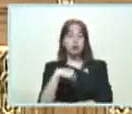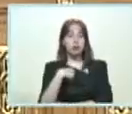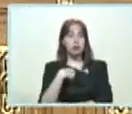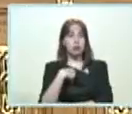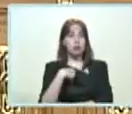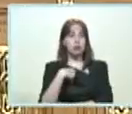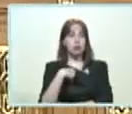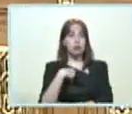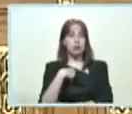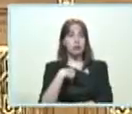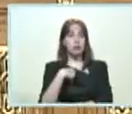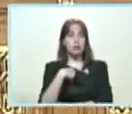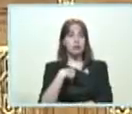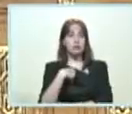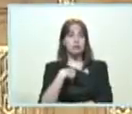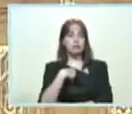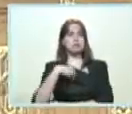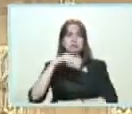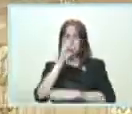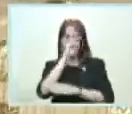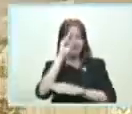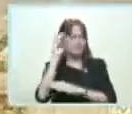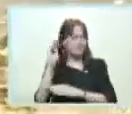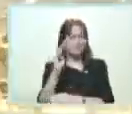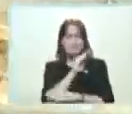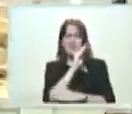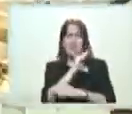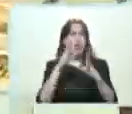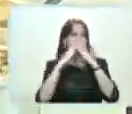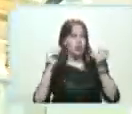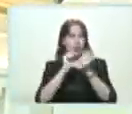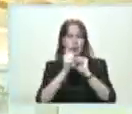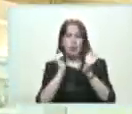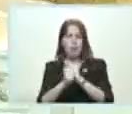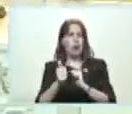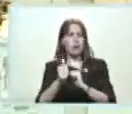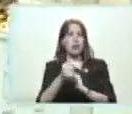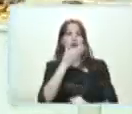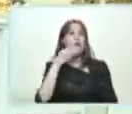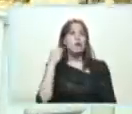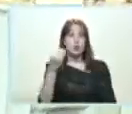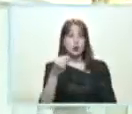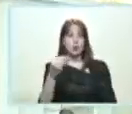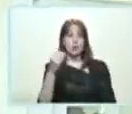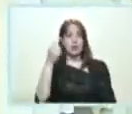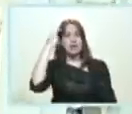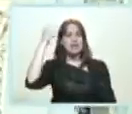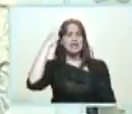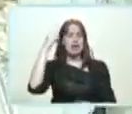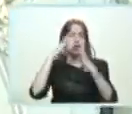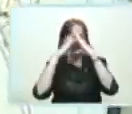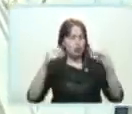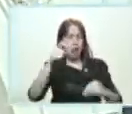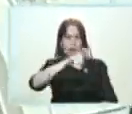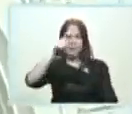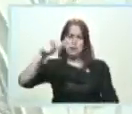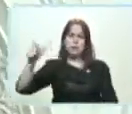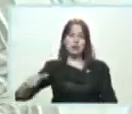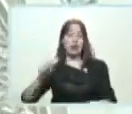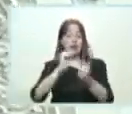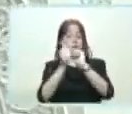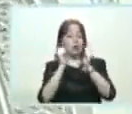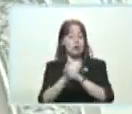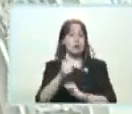Nosotros vamos a seguir protegiendo a la juventud deportista. Deben saber nuestros atletas y deportistas del país